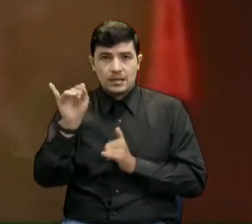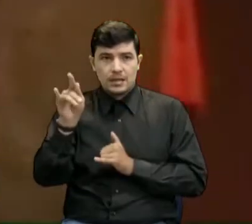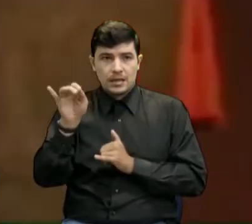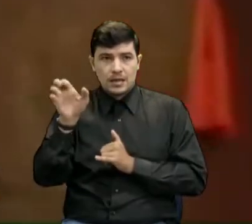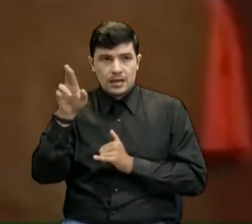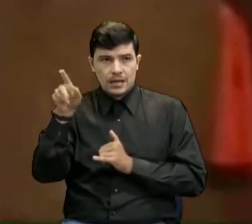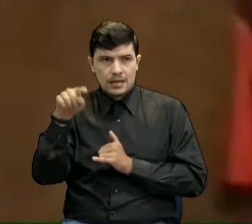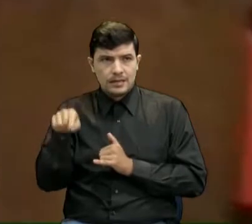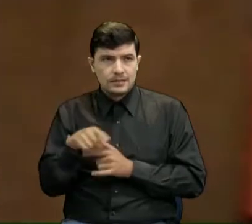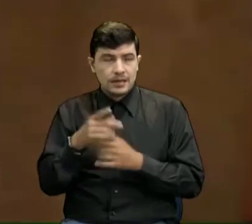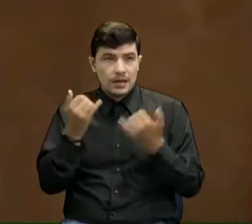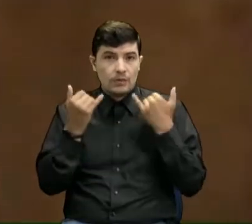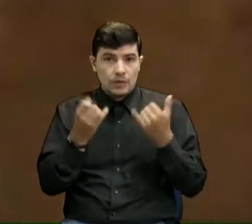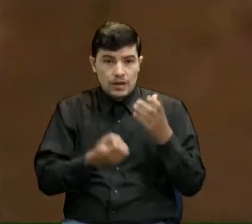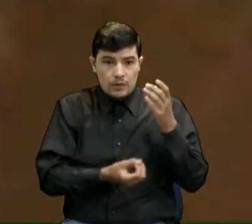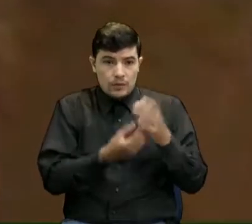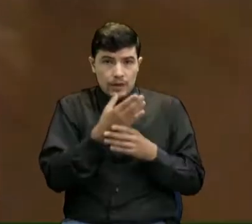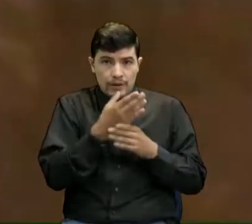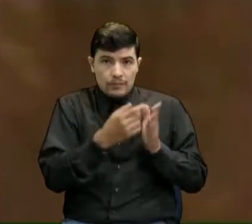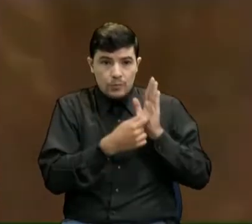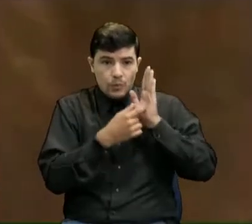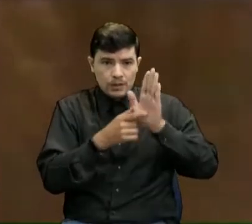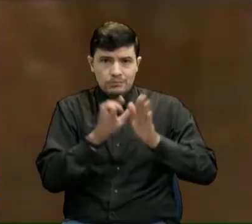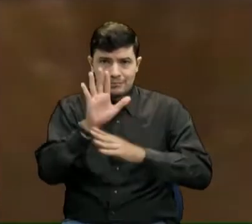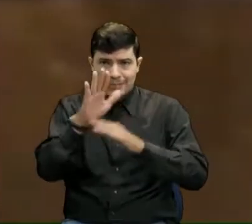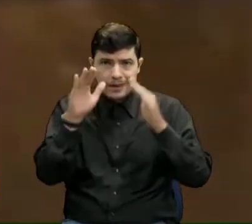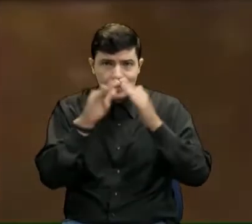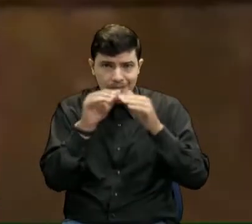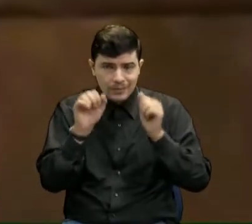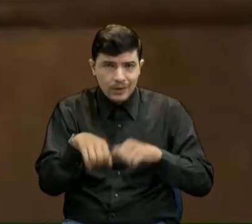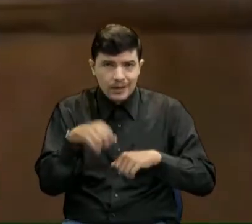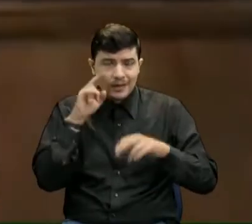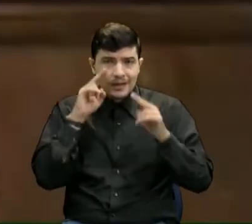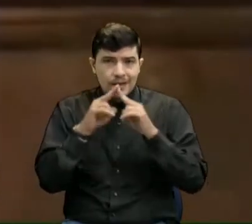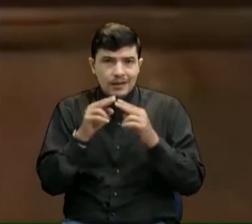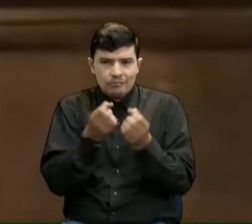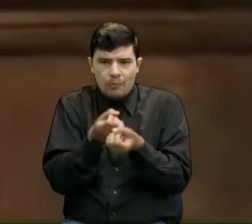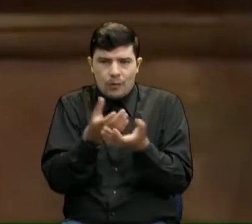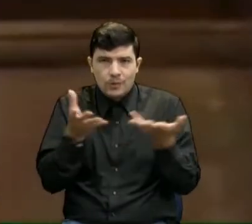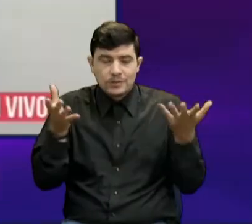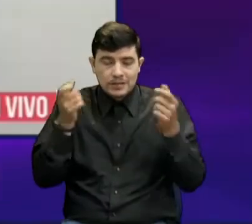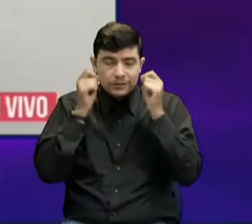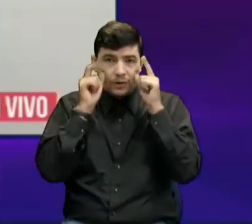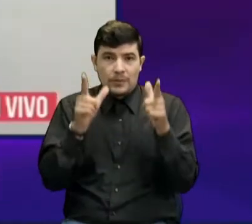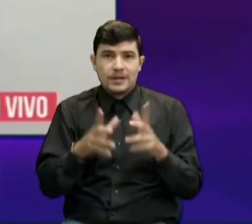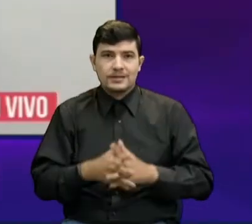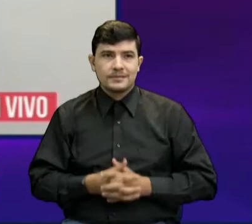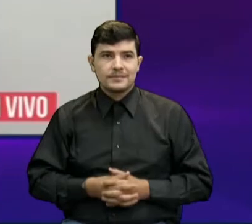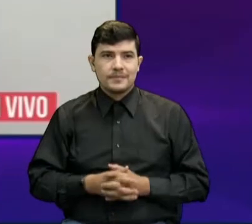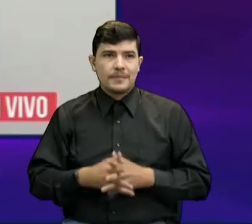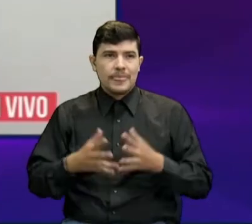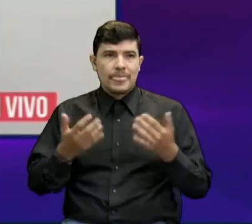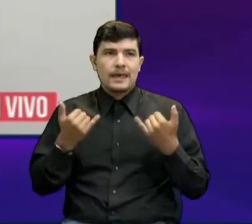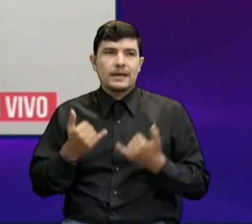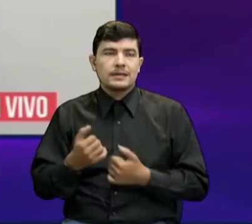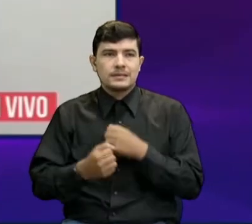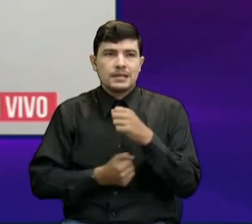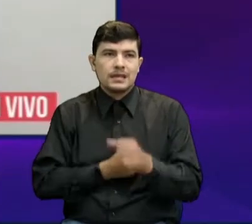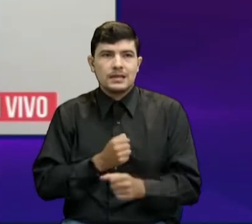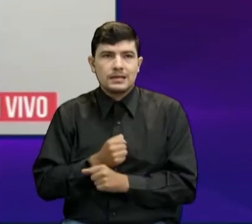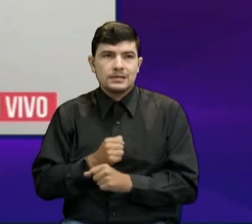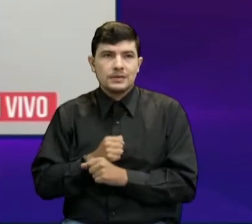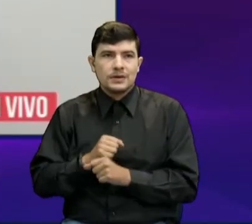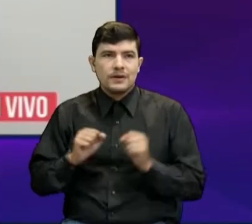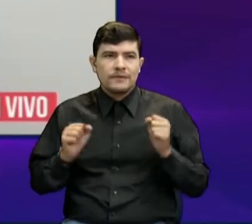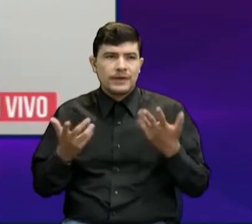Esta nueva versión que podrá disfrutarse desde la casa traerá una enorme cantidad de sorpresas. Este año, por primera vez, el festival